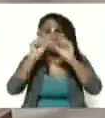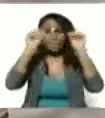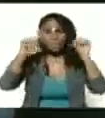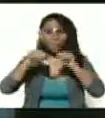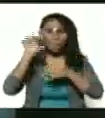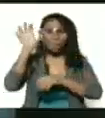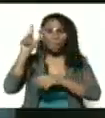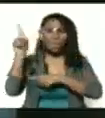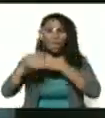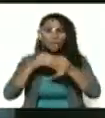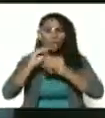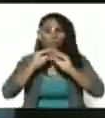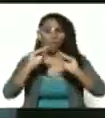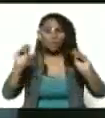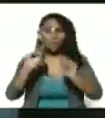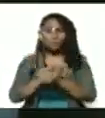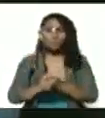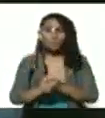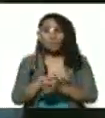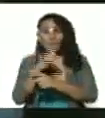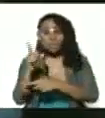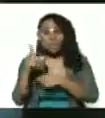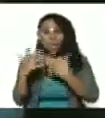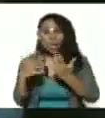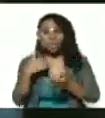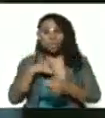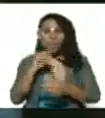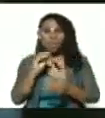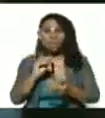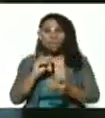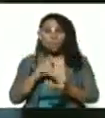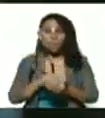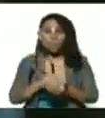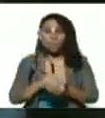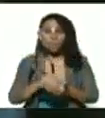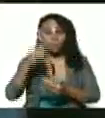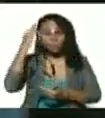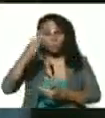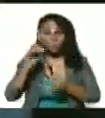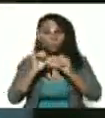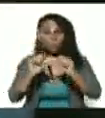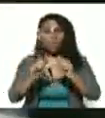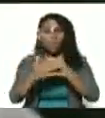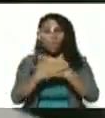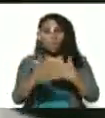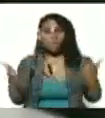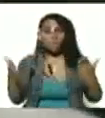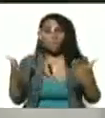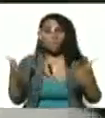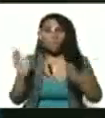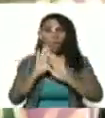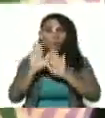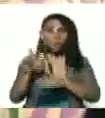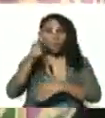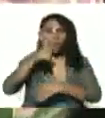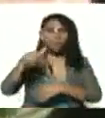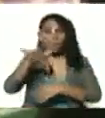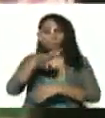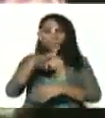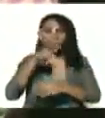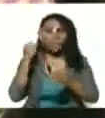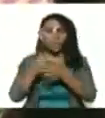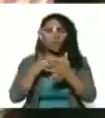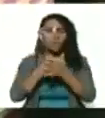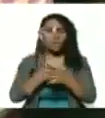patria que han sido convocados así que nuestras instalaciones mi comandante seguirán presta para apoyar al pueblo y